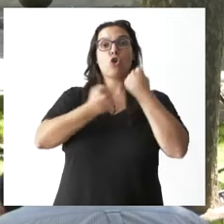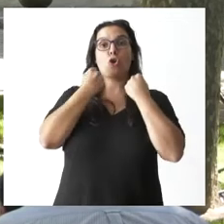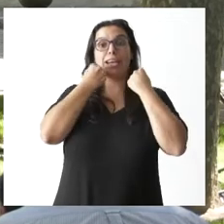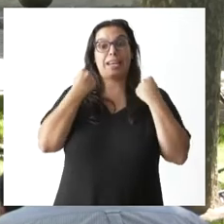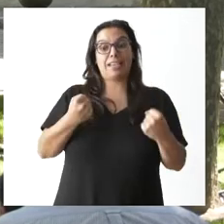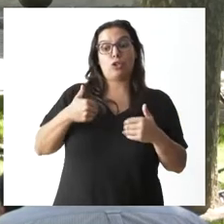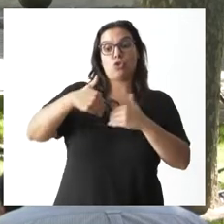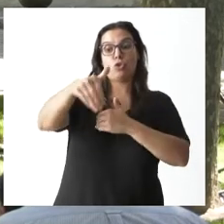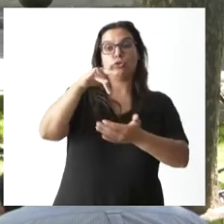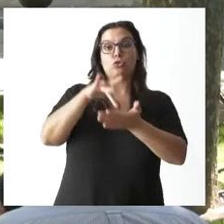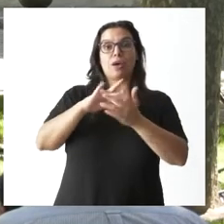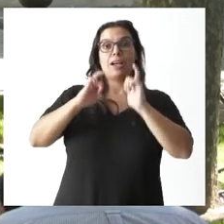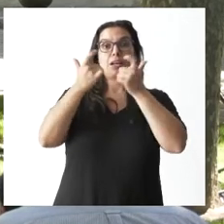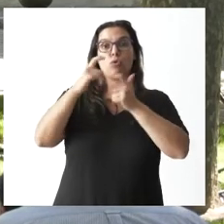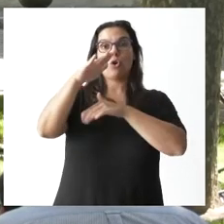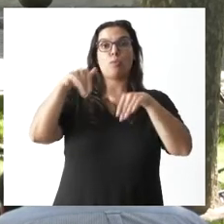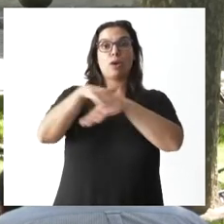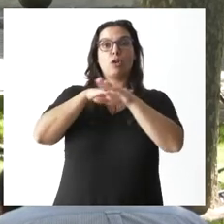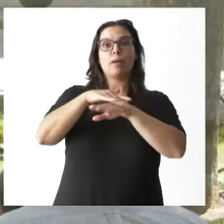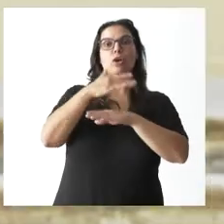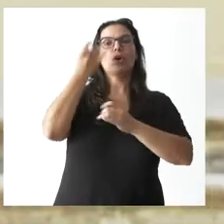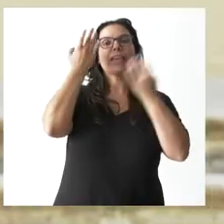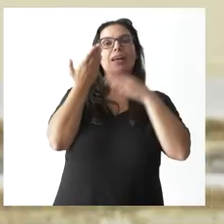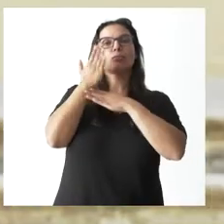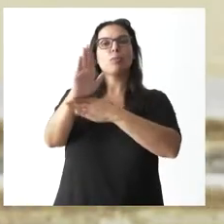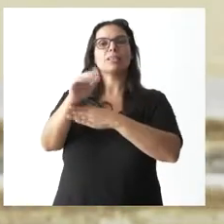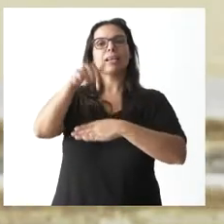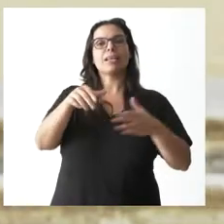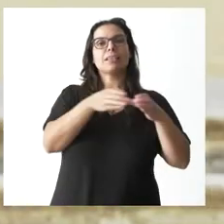reunión convocada por el Gobierno. Bueno,